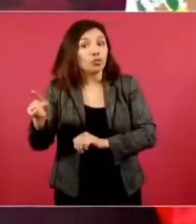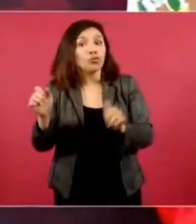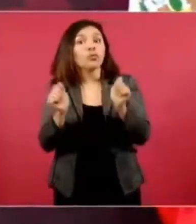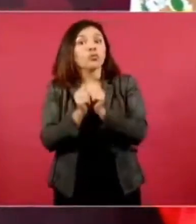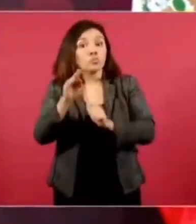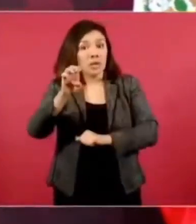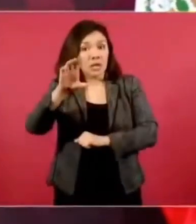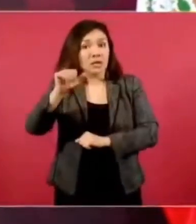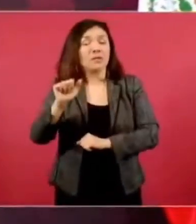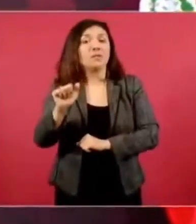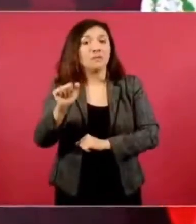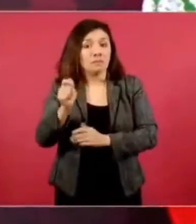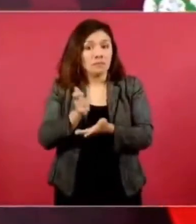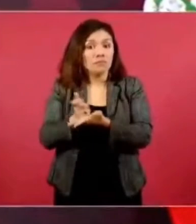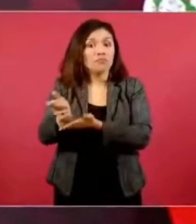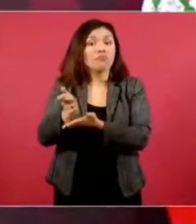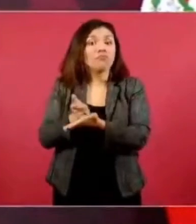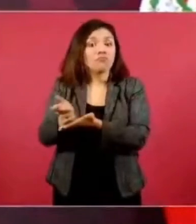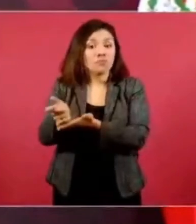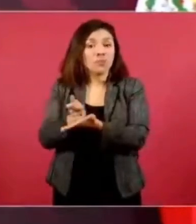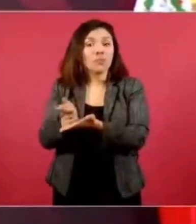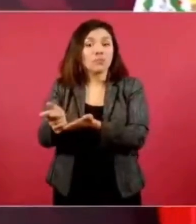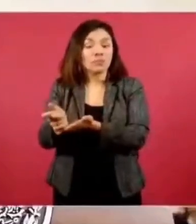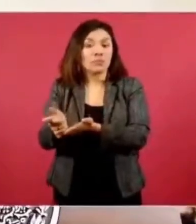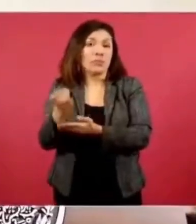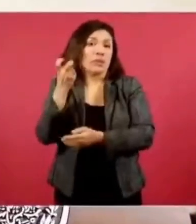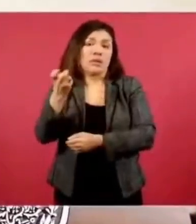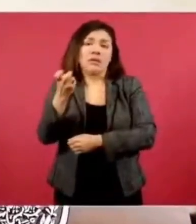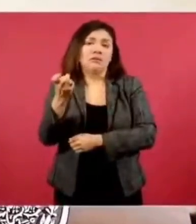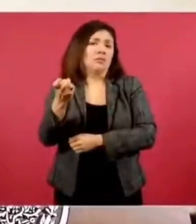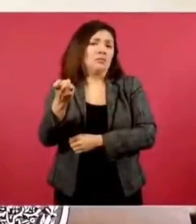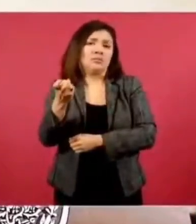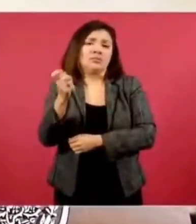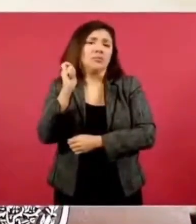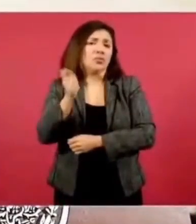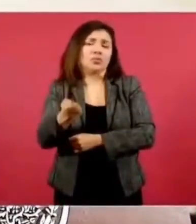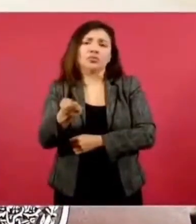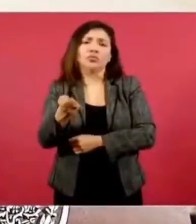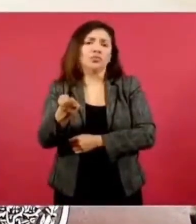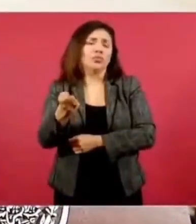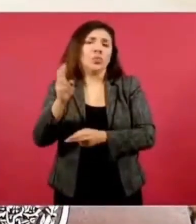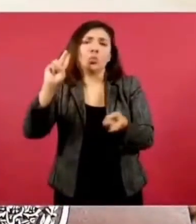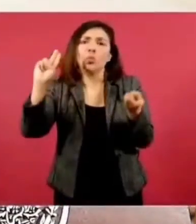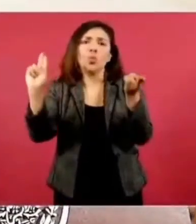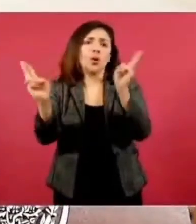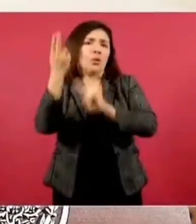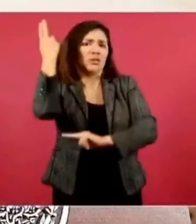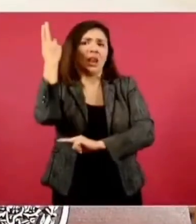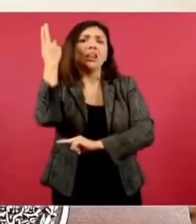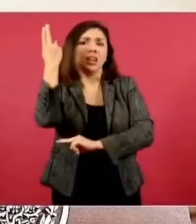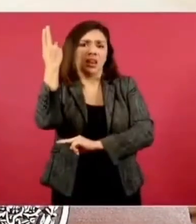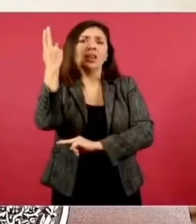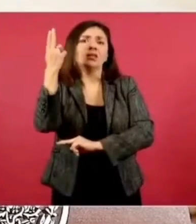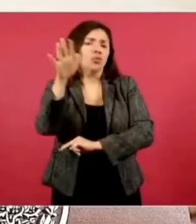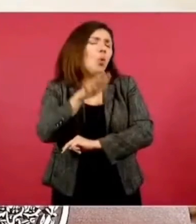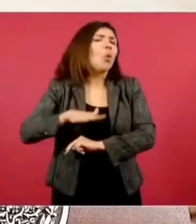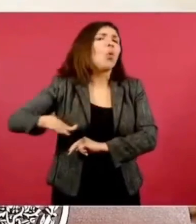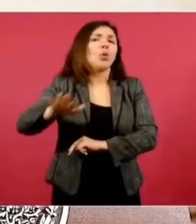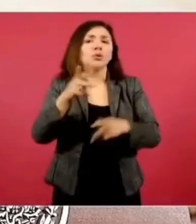Eso es universal, o el apoyo para todos.